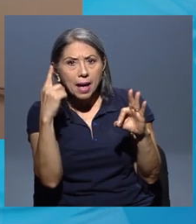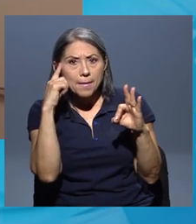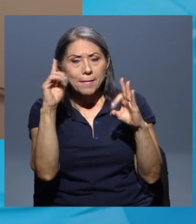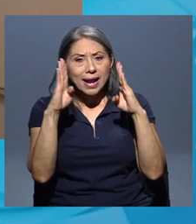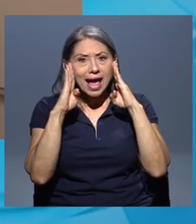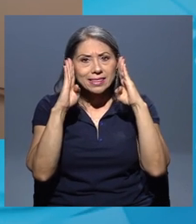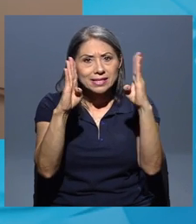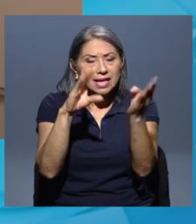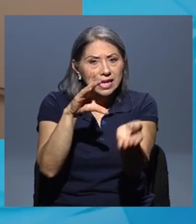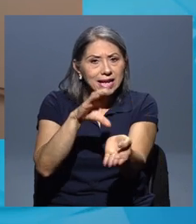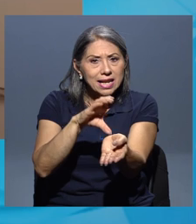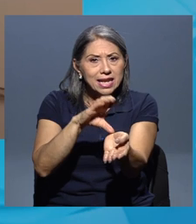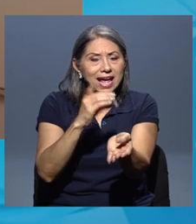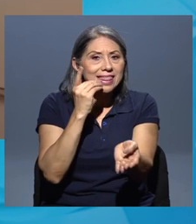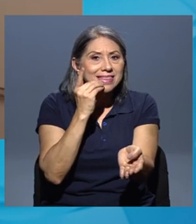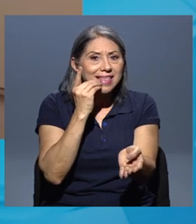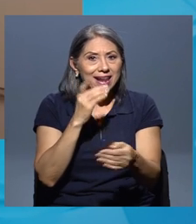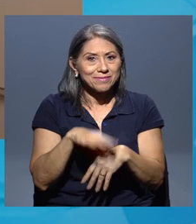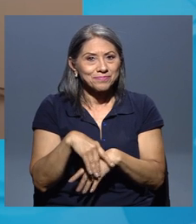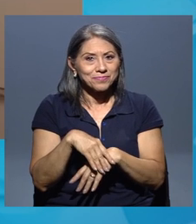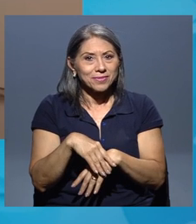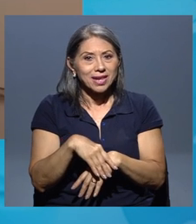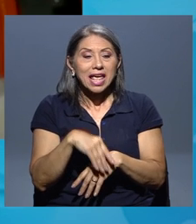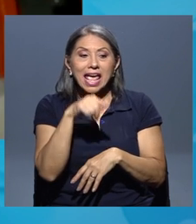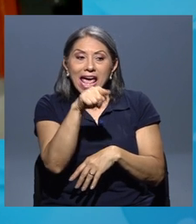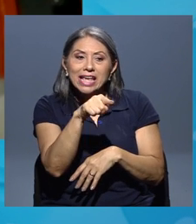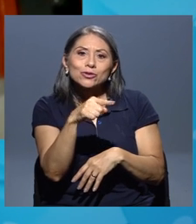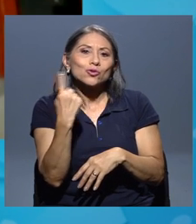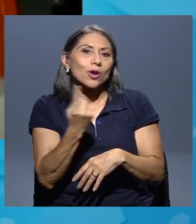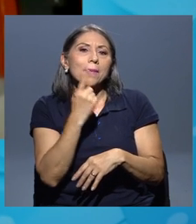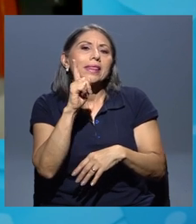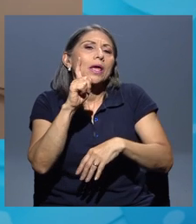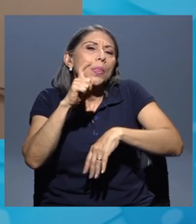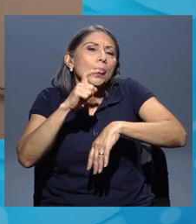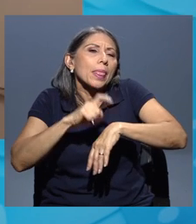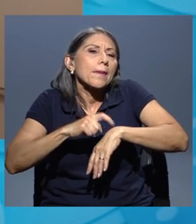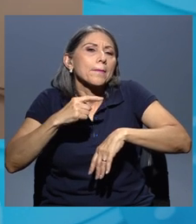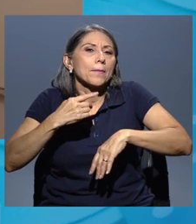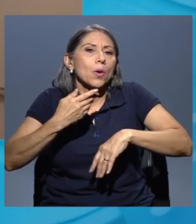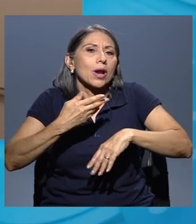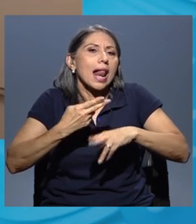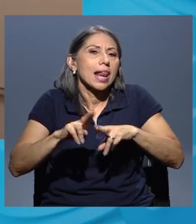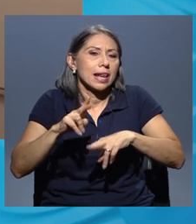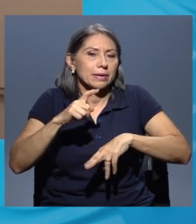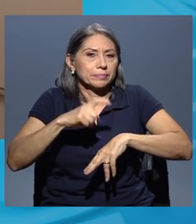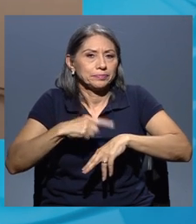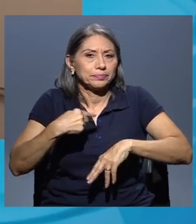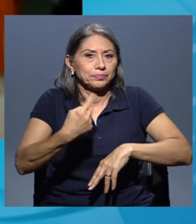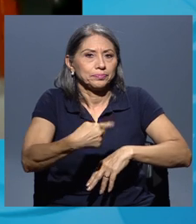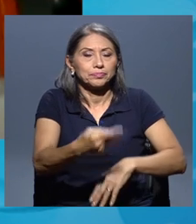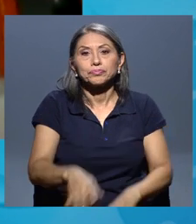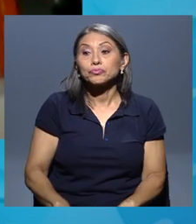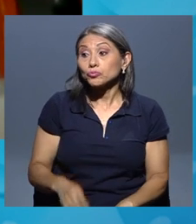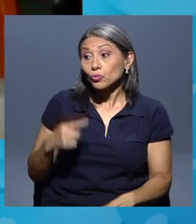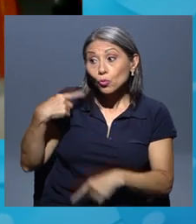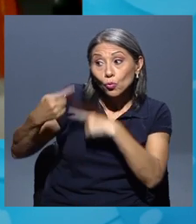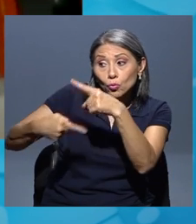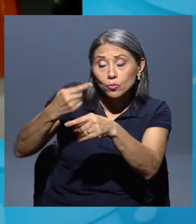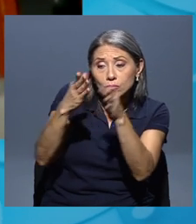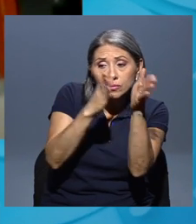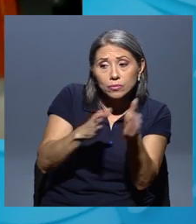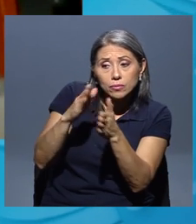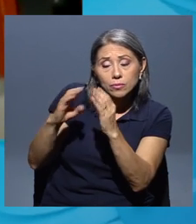en la primera fase se ha considerado como algo temporal. ¿Qué particularidades va a tener el autobús, digamos?